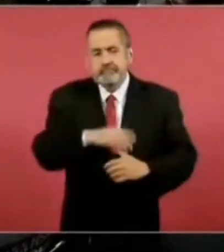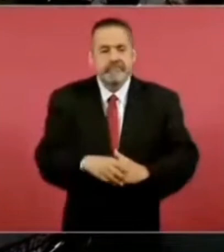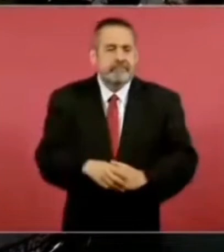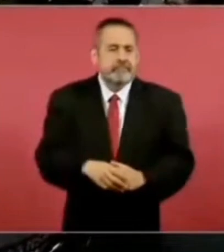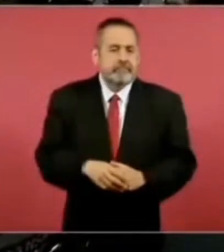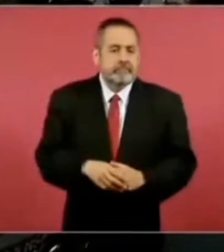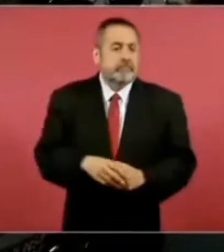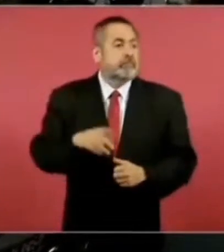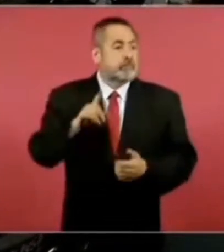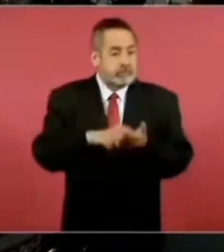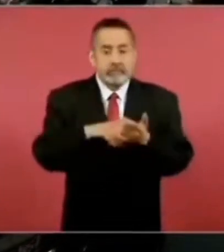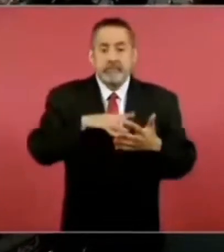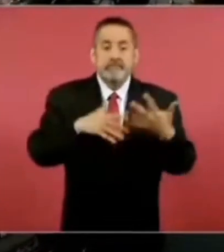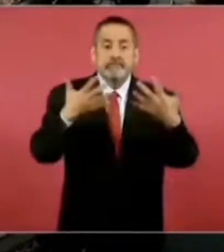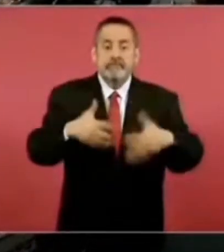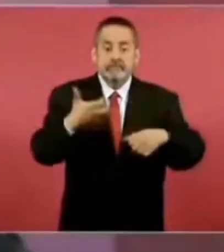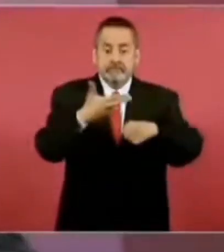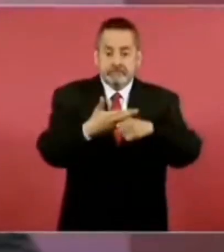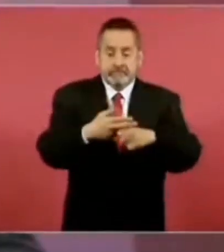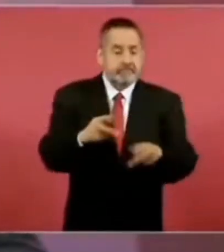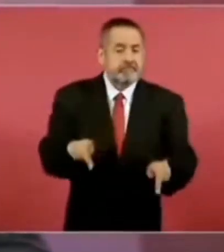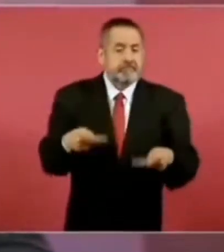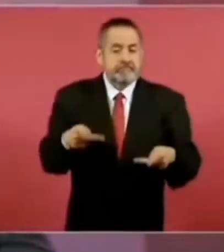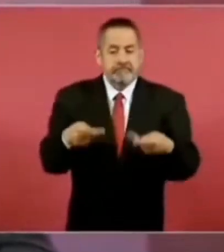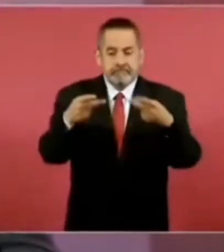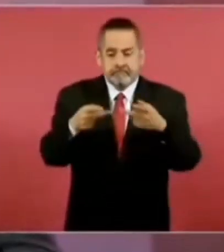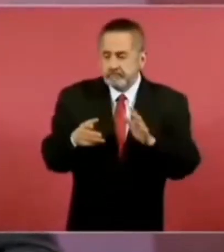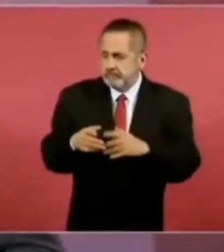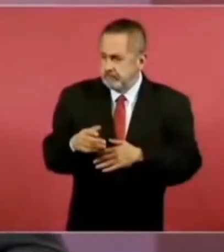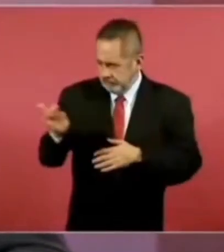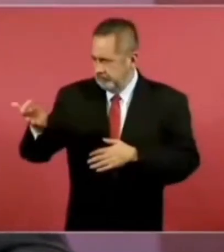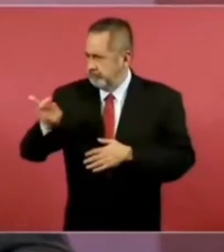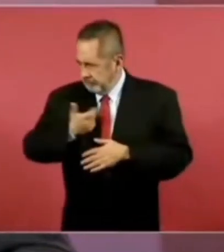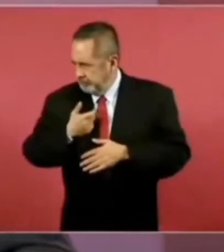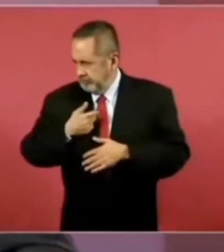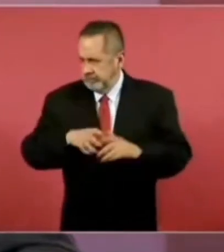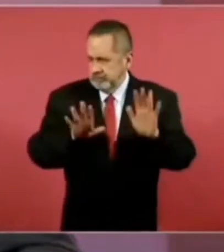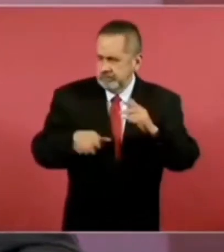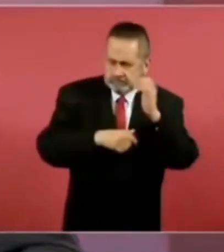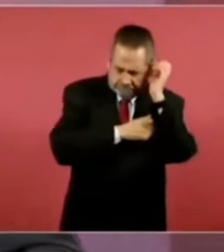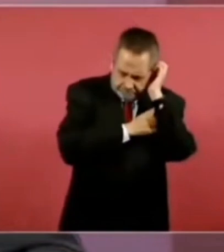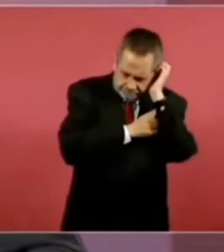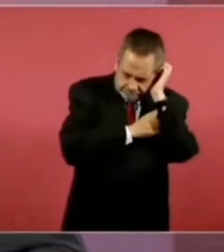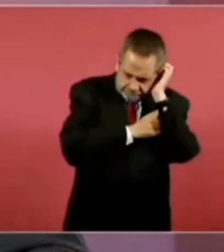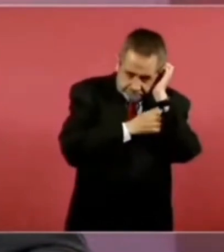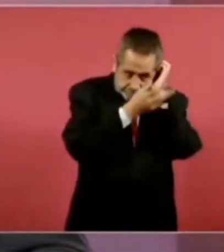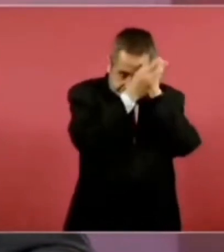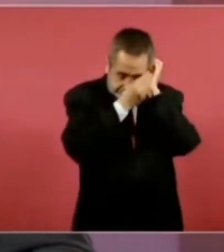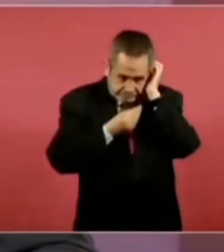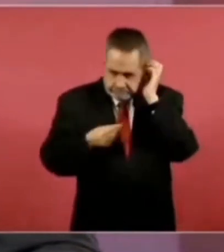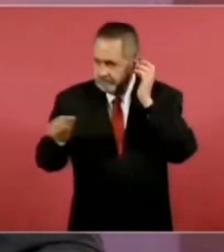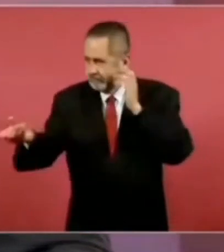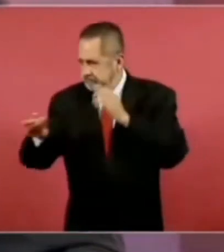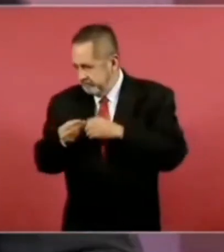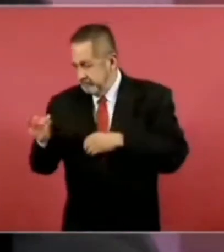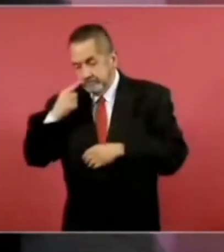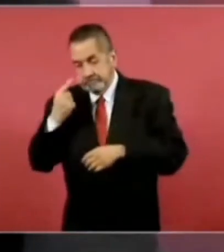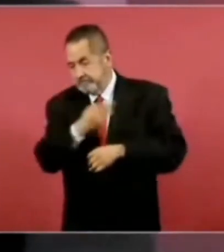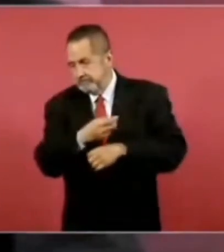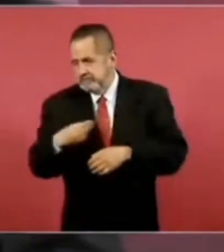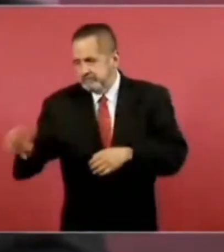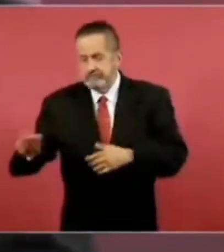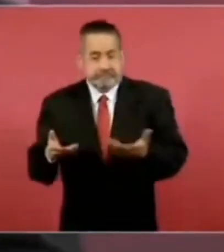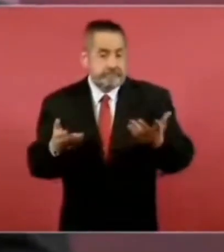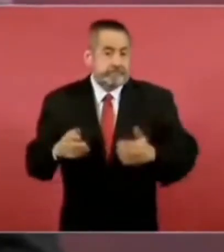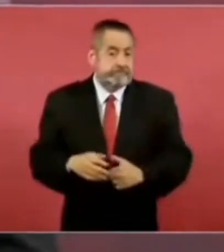había empresas que vendían ese servicio y